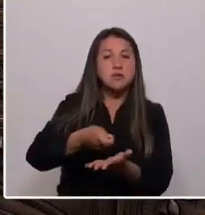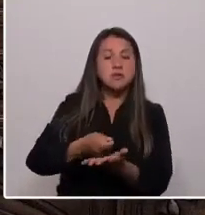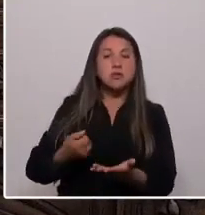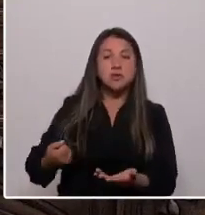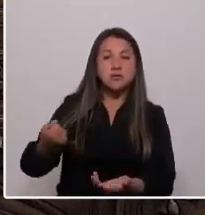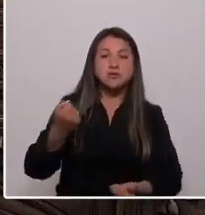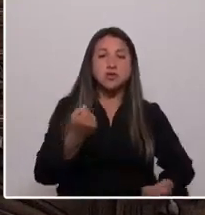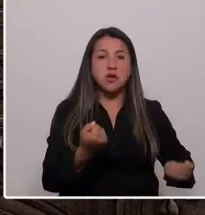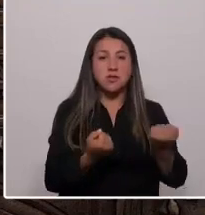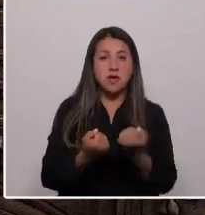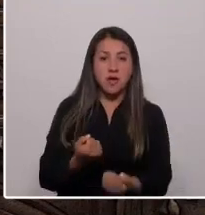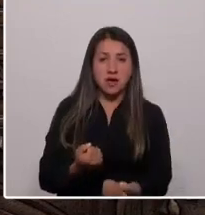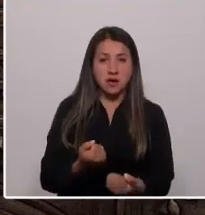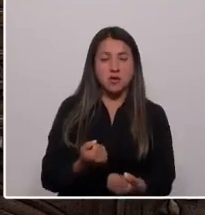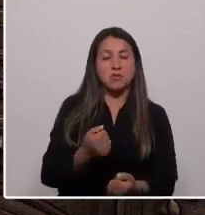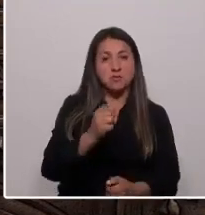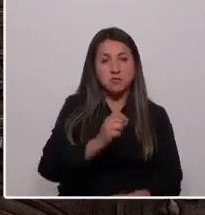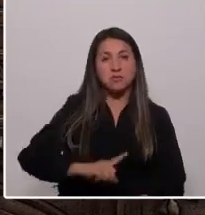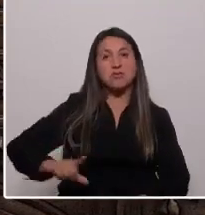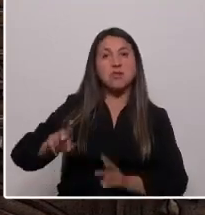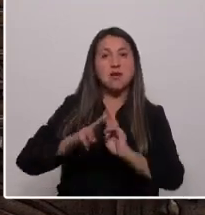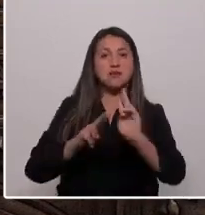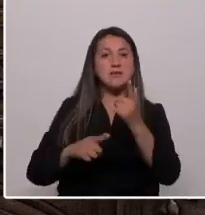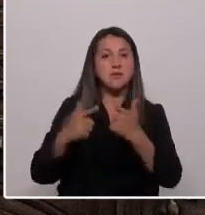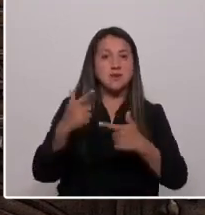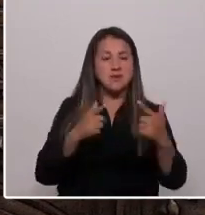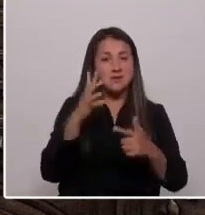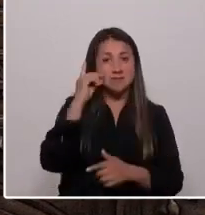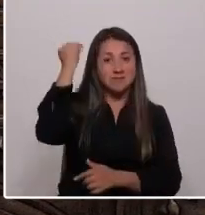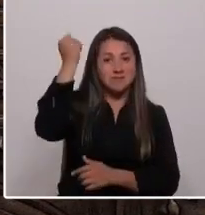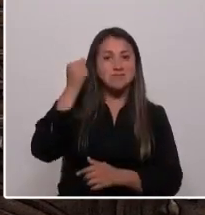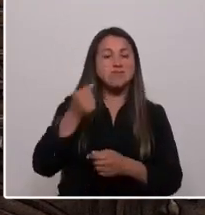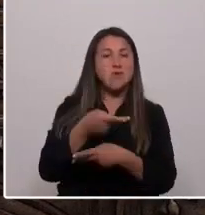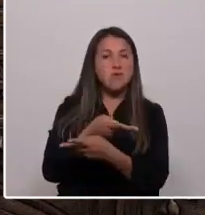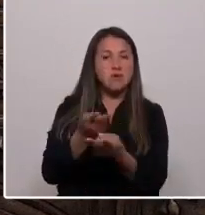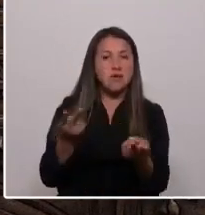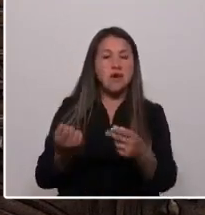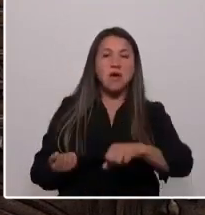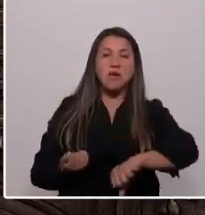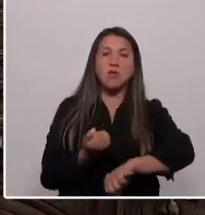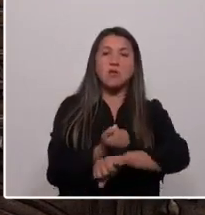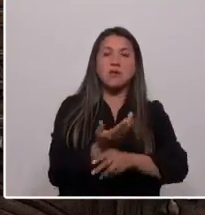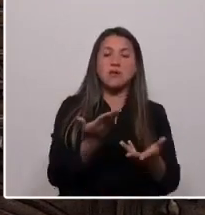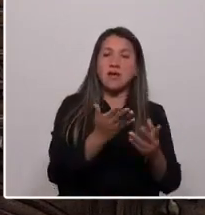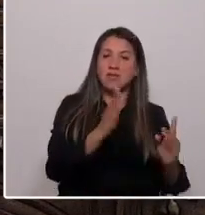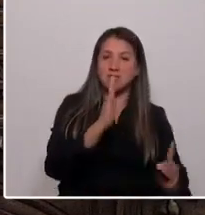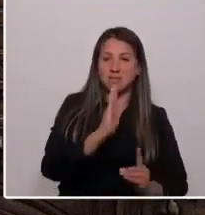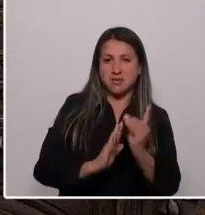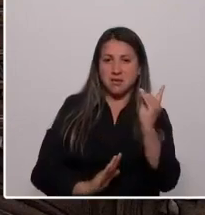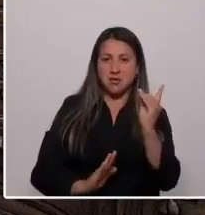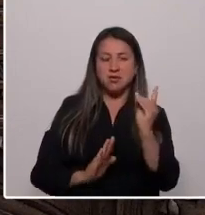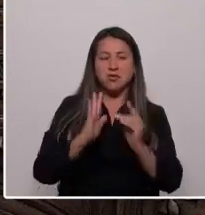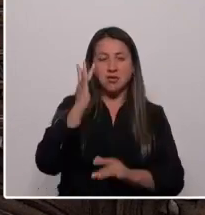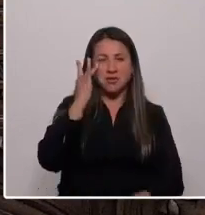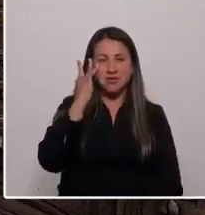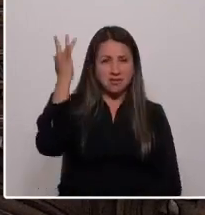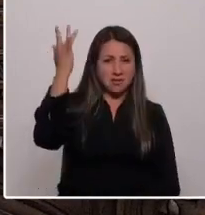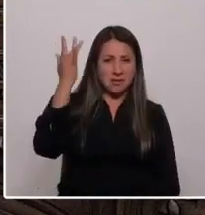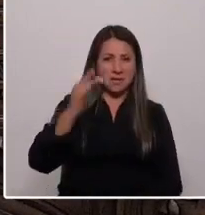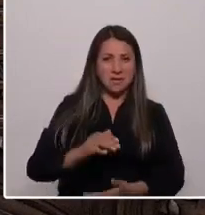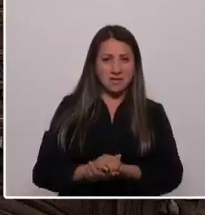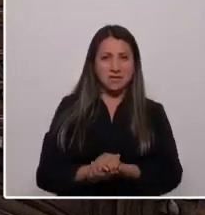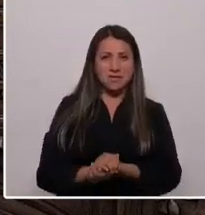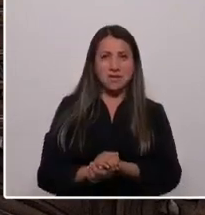impulsor de políticas públicas que faciliten el desarrollo de la inteligencia, de la